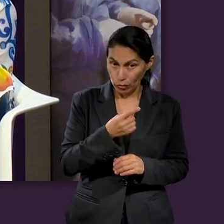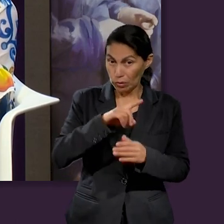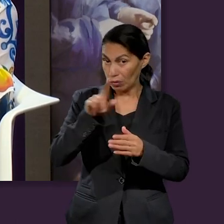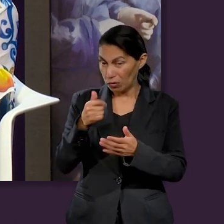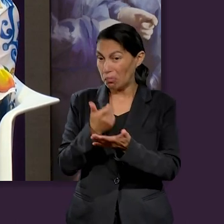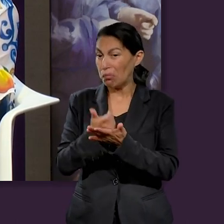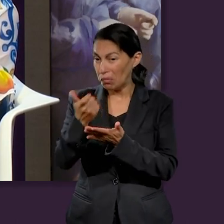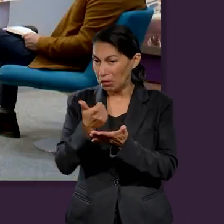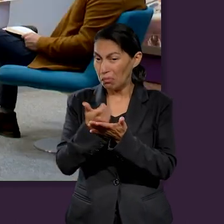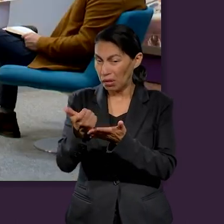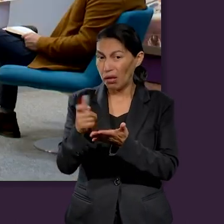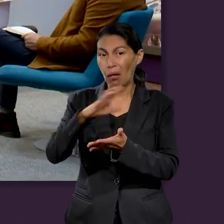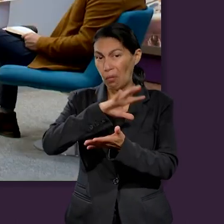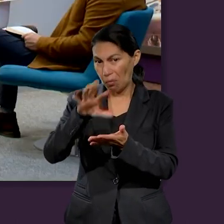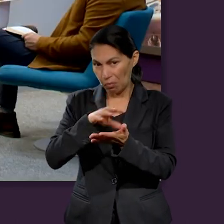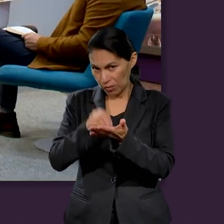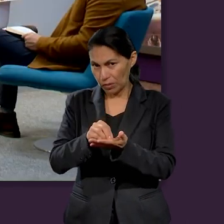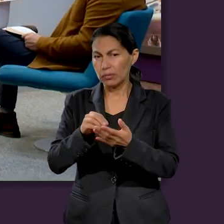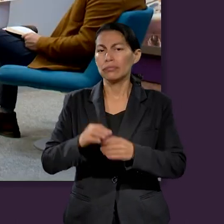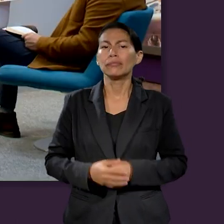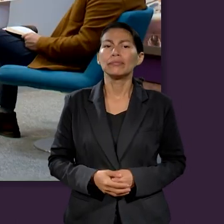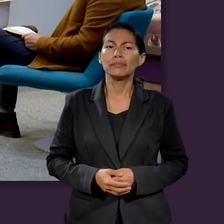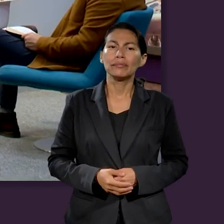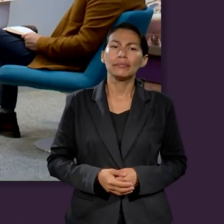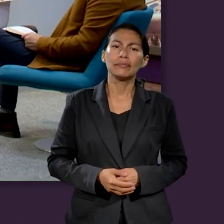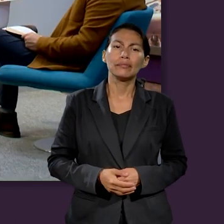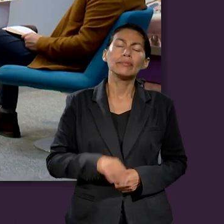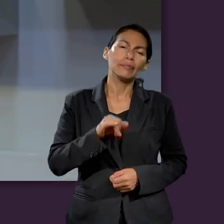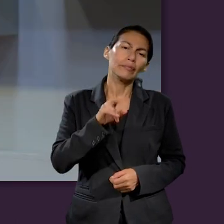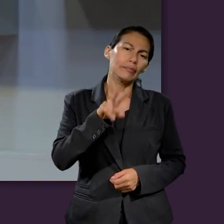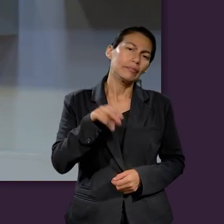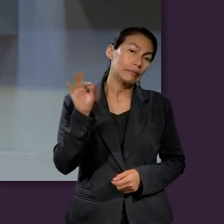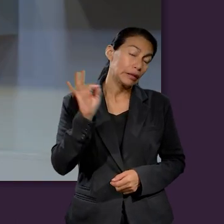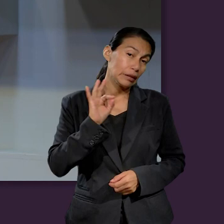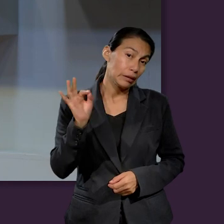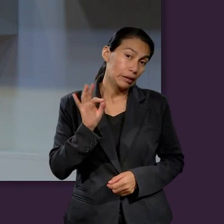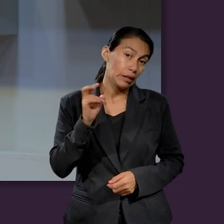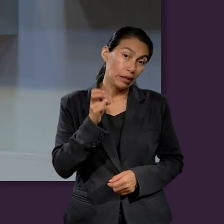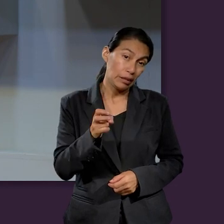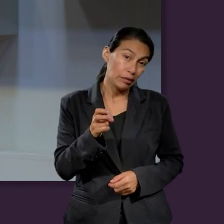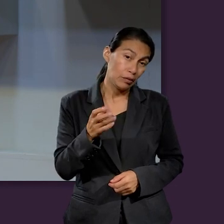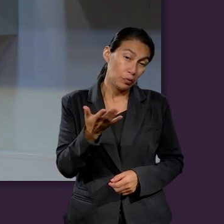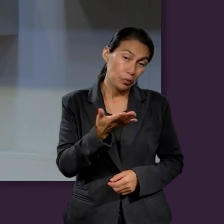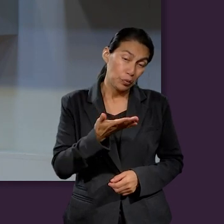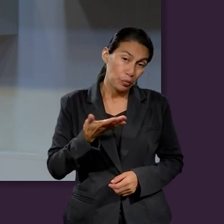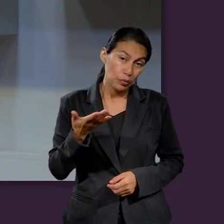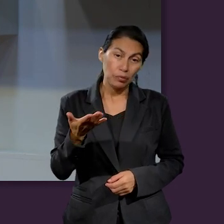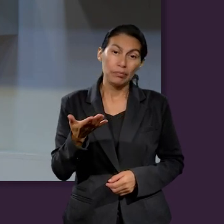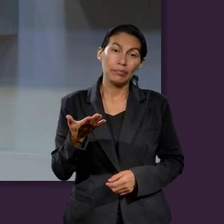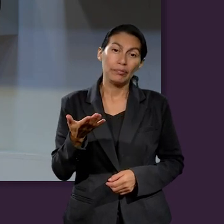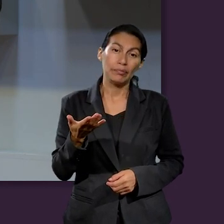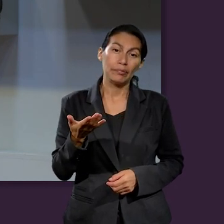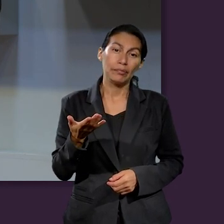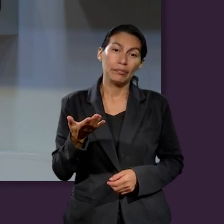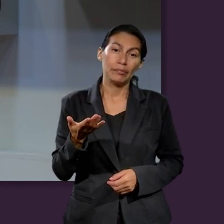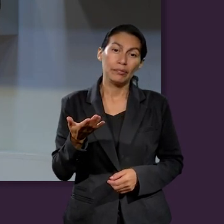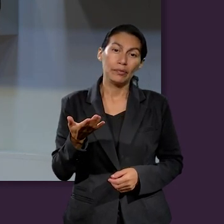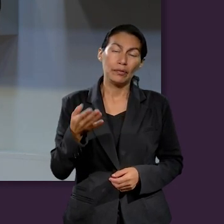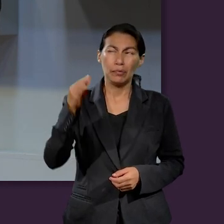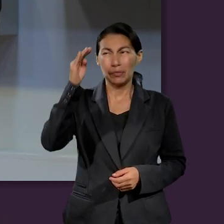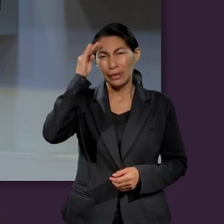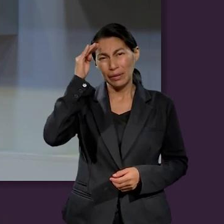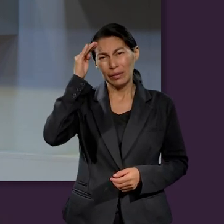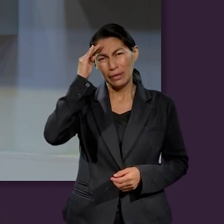de que lo vamos a tener que devolver. Ok, muy bien. Entonces, volvemos a lo mismo. Quizás es todo, podemos irlo cerrando en un asunto de